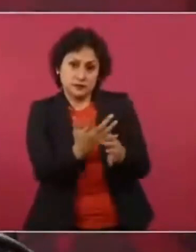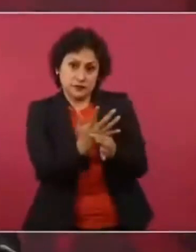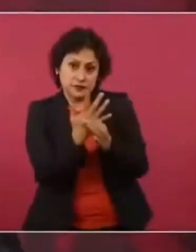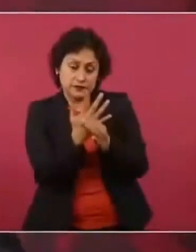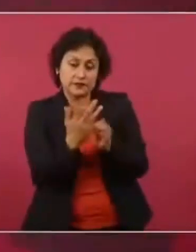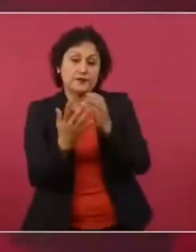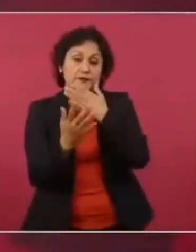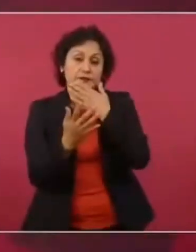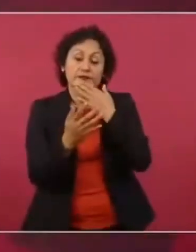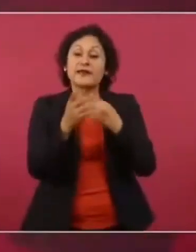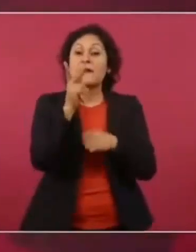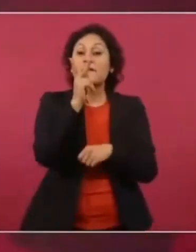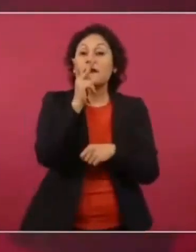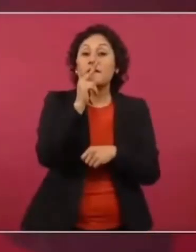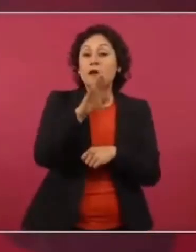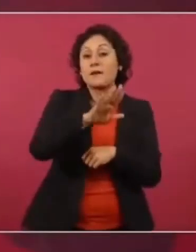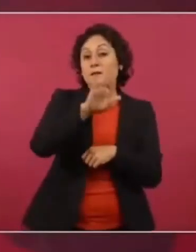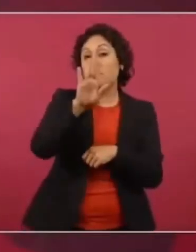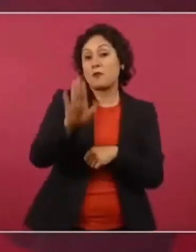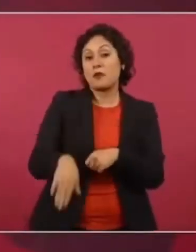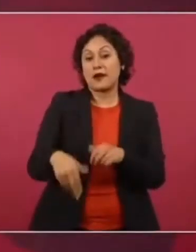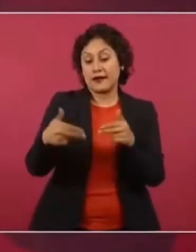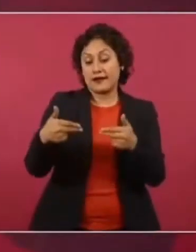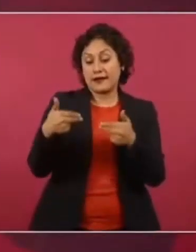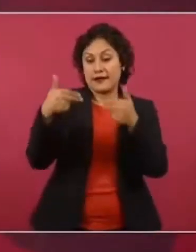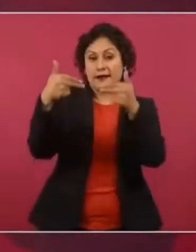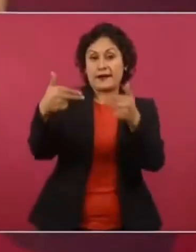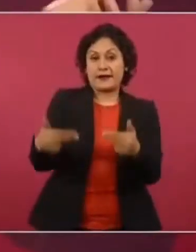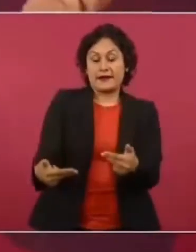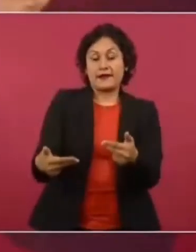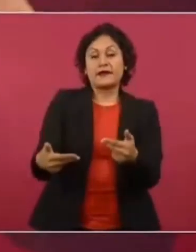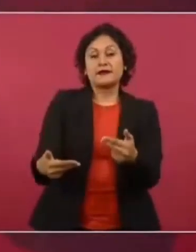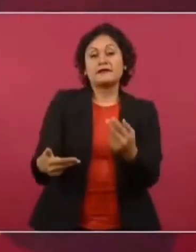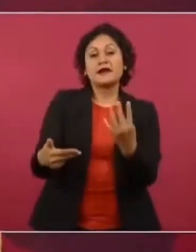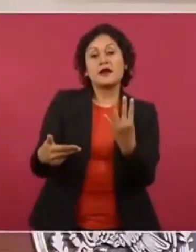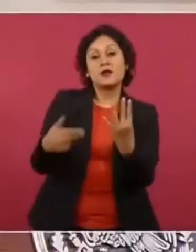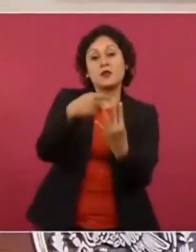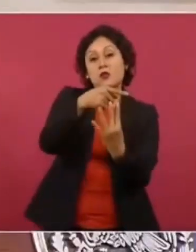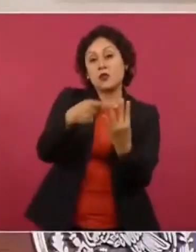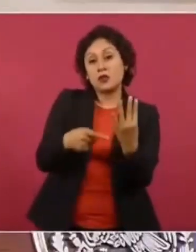a cuatro hijos, tres hijas y un hijo.